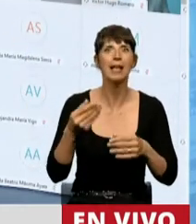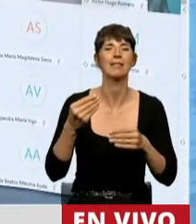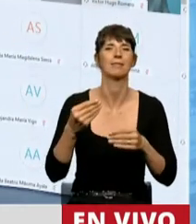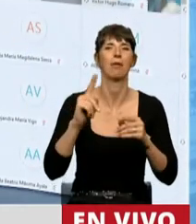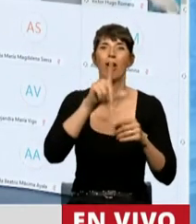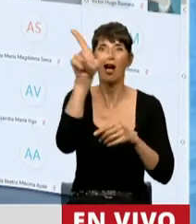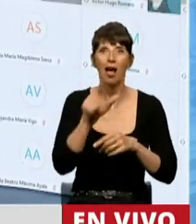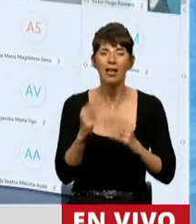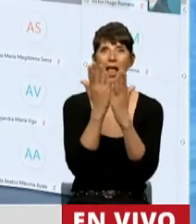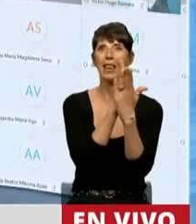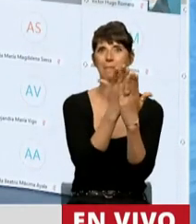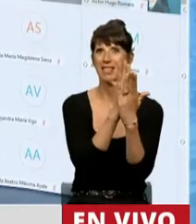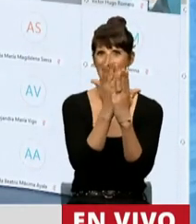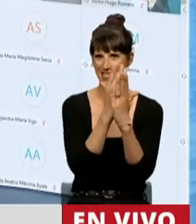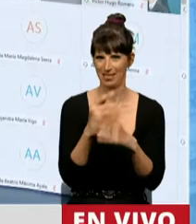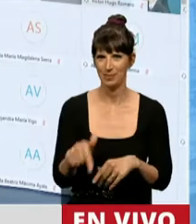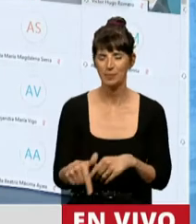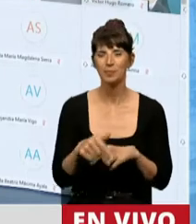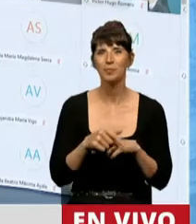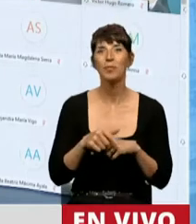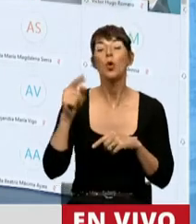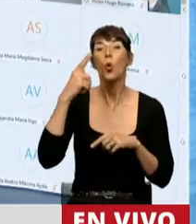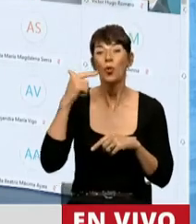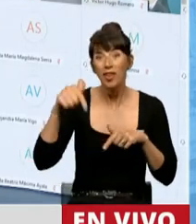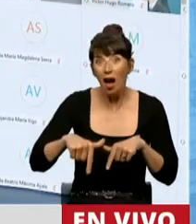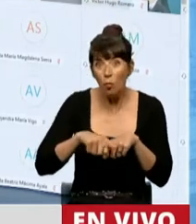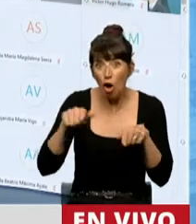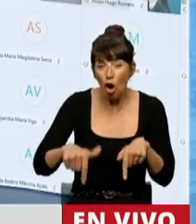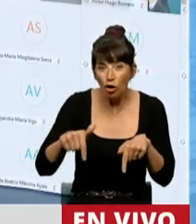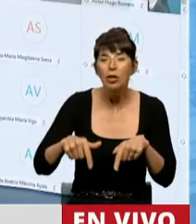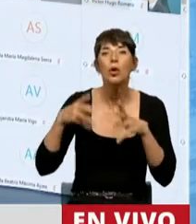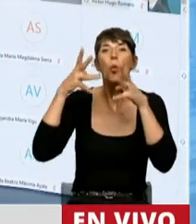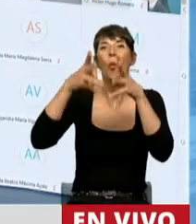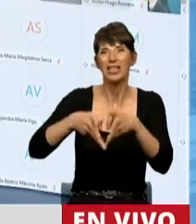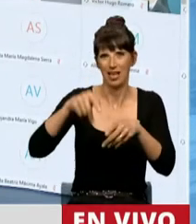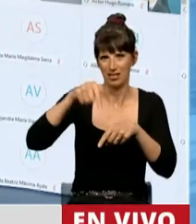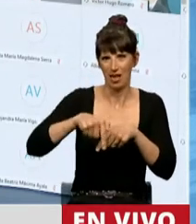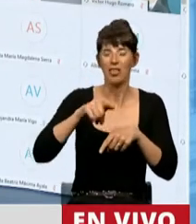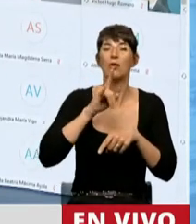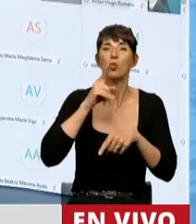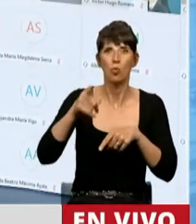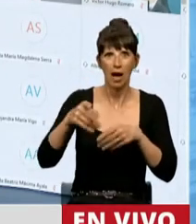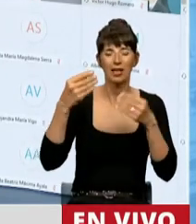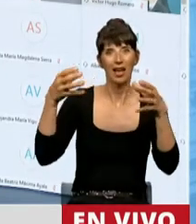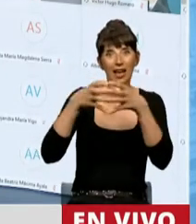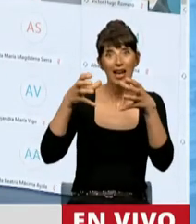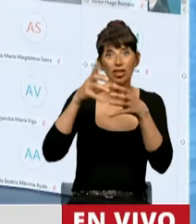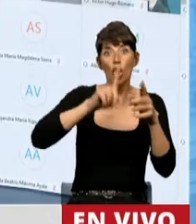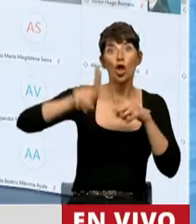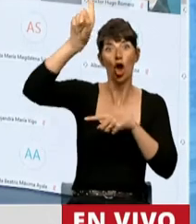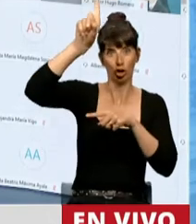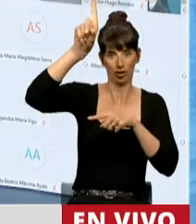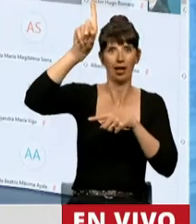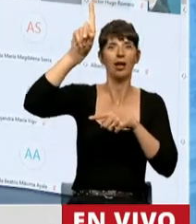Argentina. Un día como hoy se vivió la Batalla de Tucumán, en la que las tropas del Ejército del Norte, comandadas por Manuel